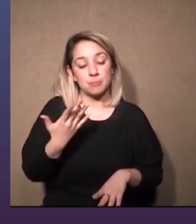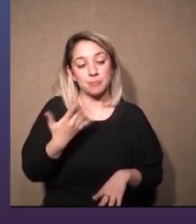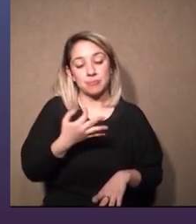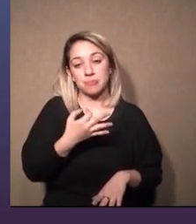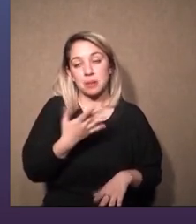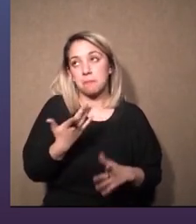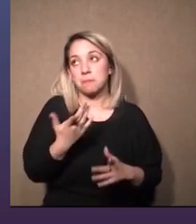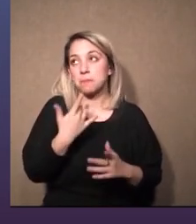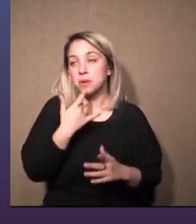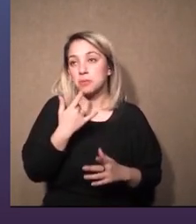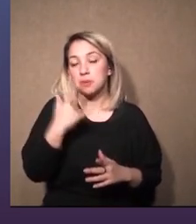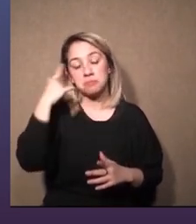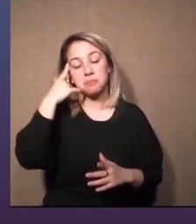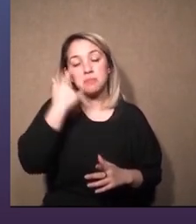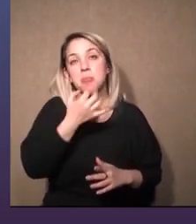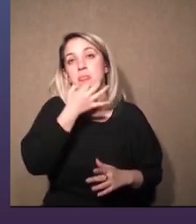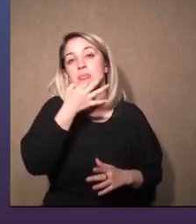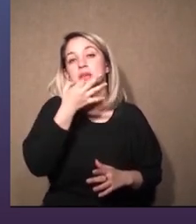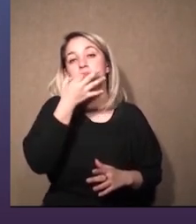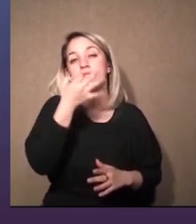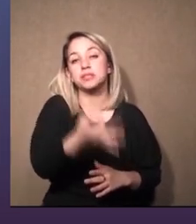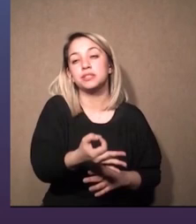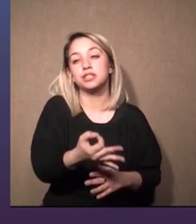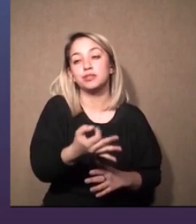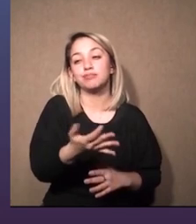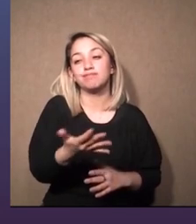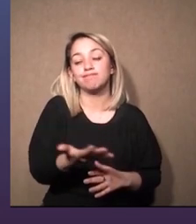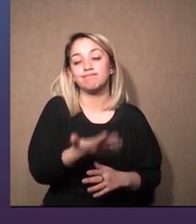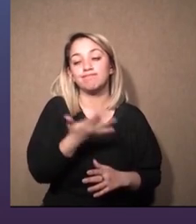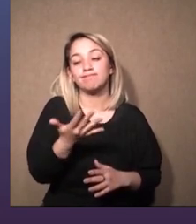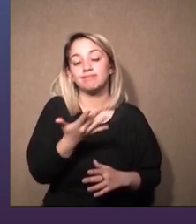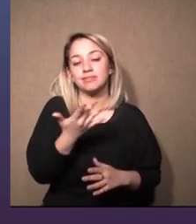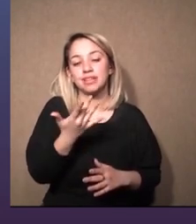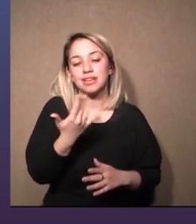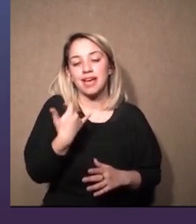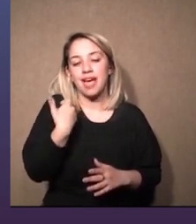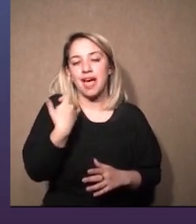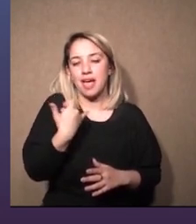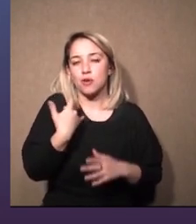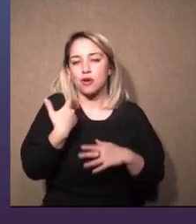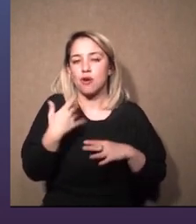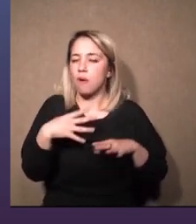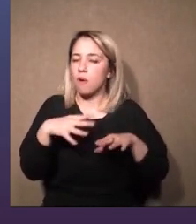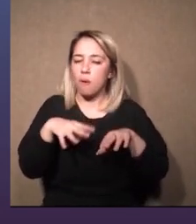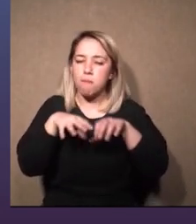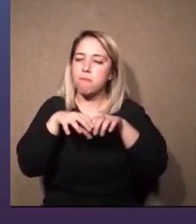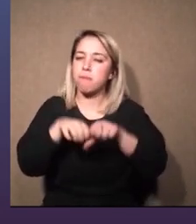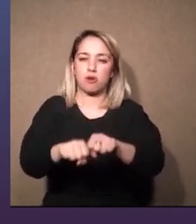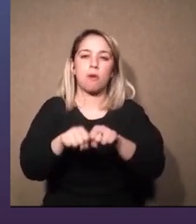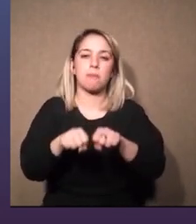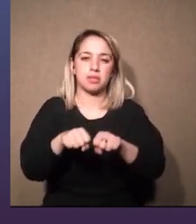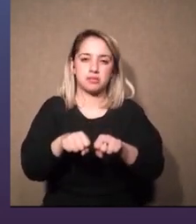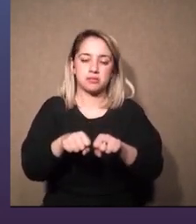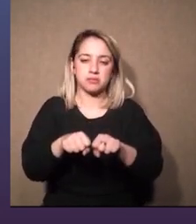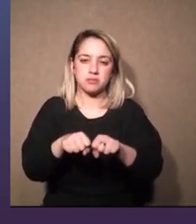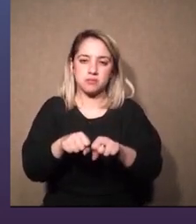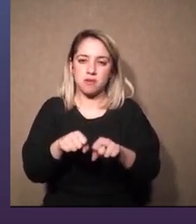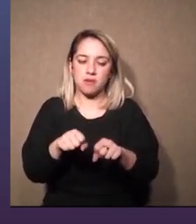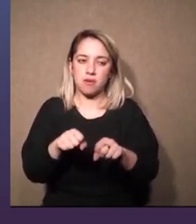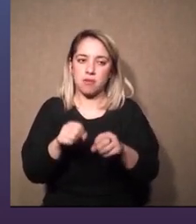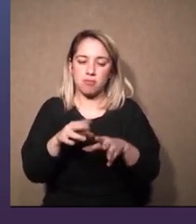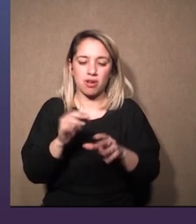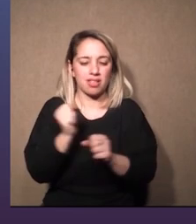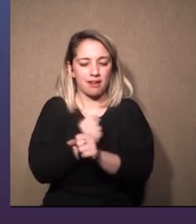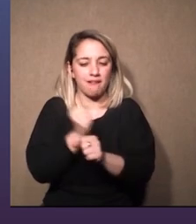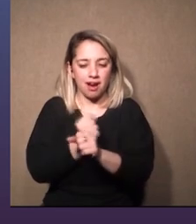comentar el el compromiso que demanda trabajar para el